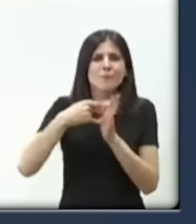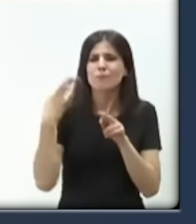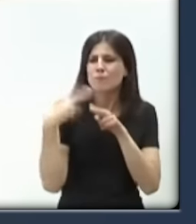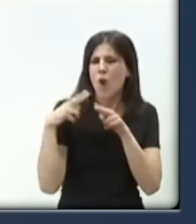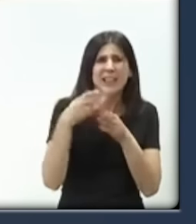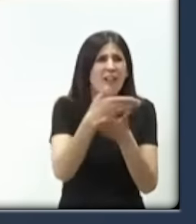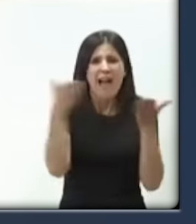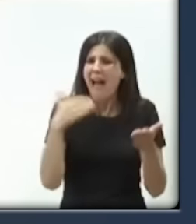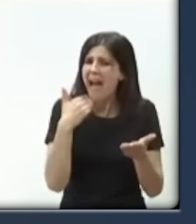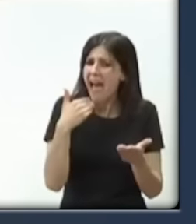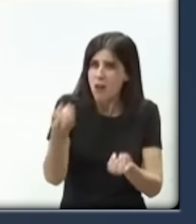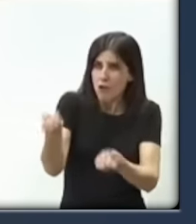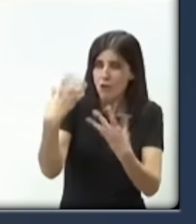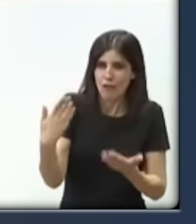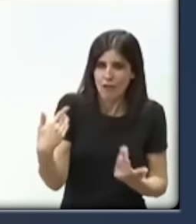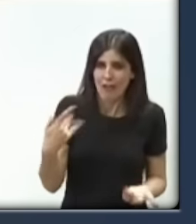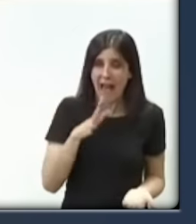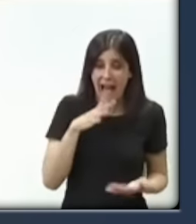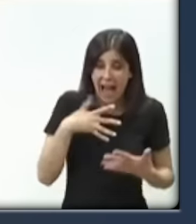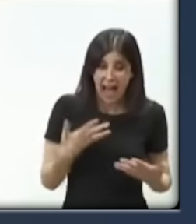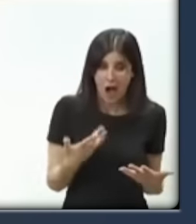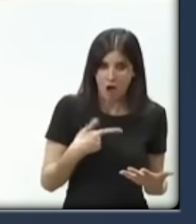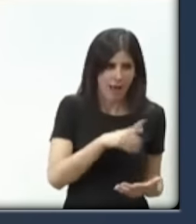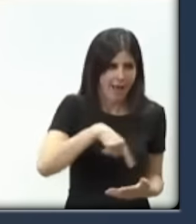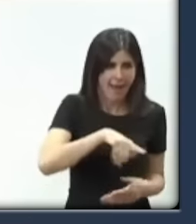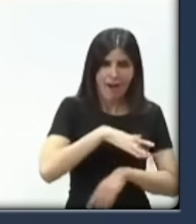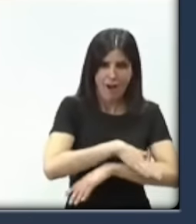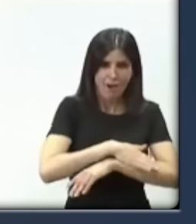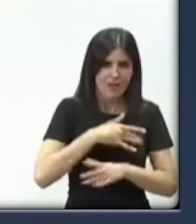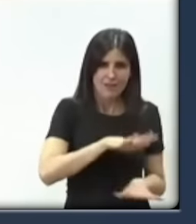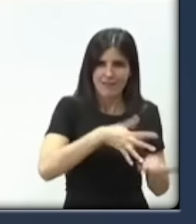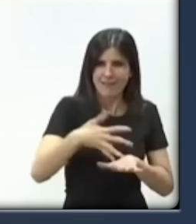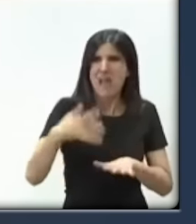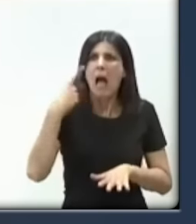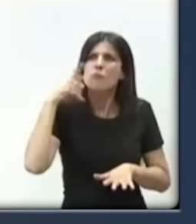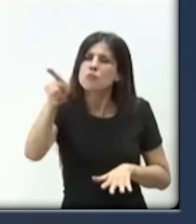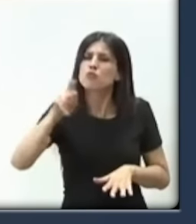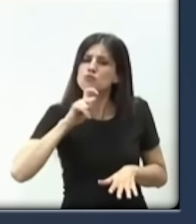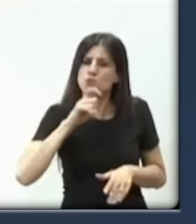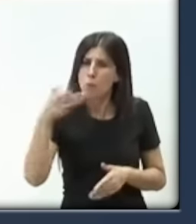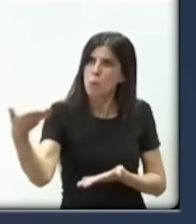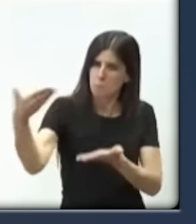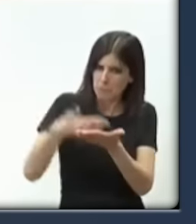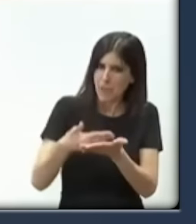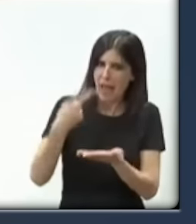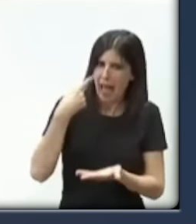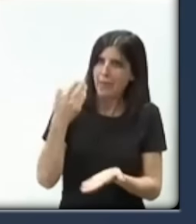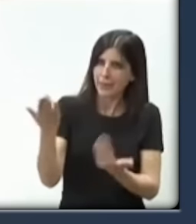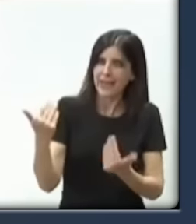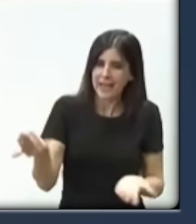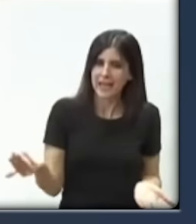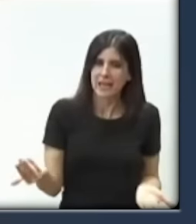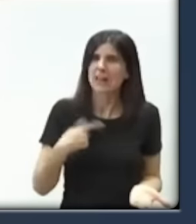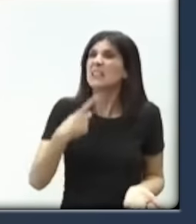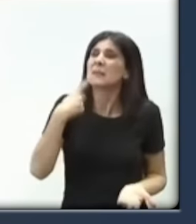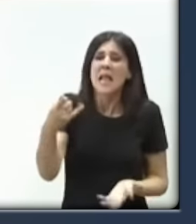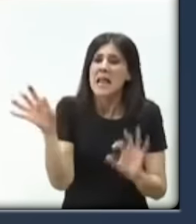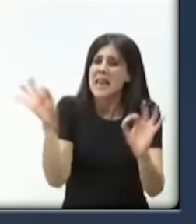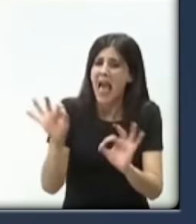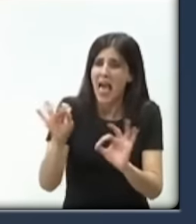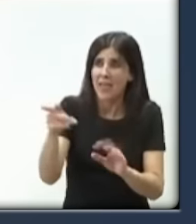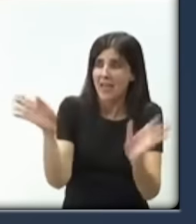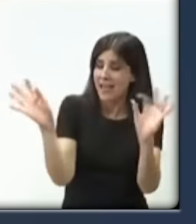política que se esté llevando a cabo o que tenga perspectiva de ponerse en marcha en nuestro país? Ya se lo digo yo, ninguna.